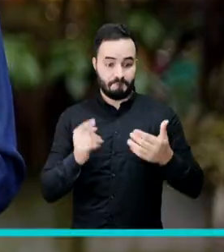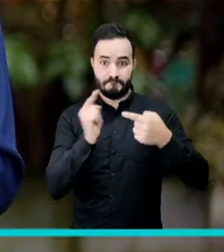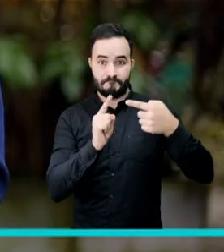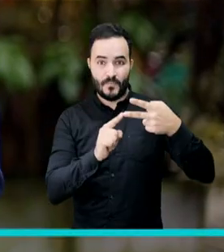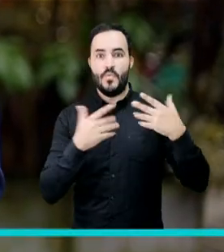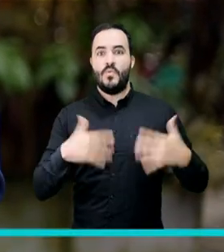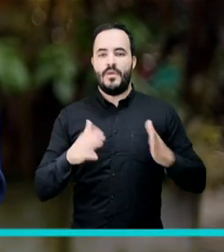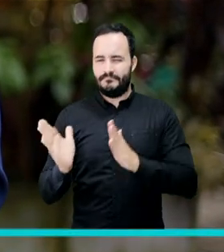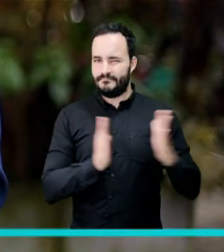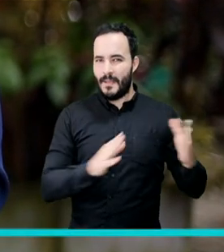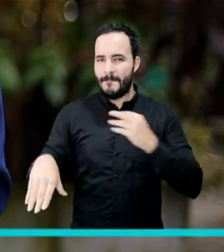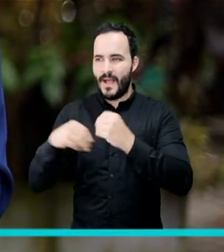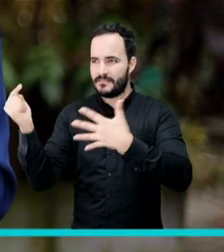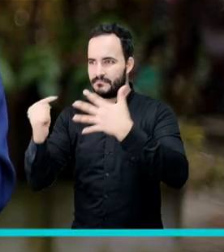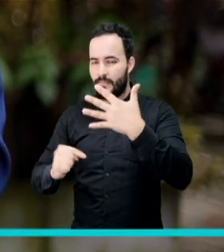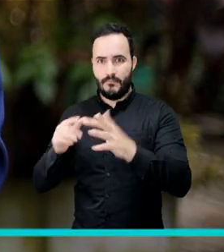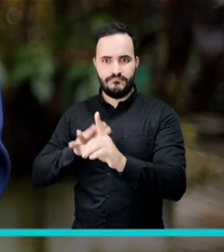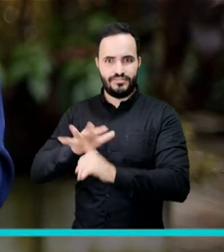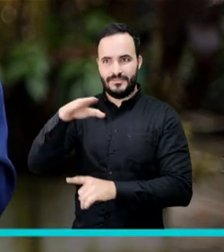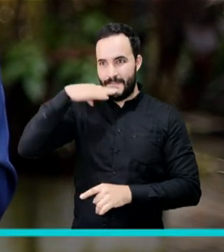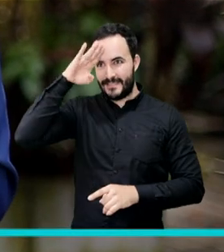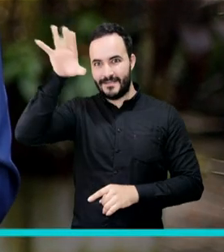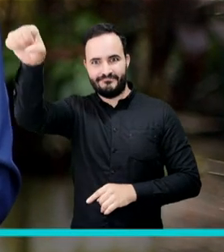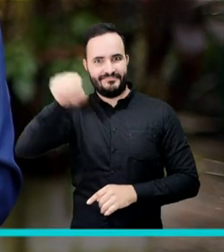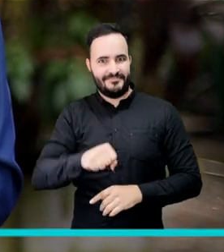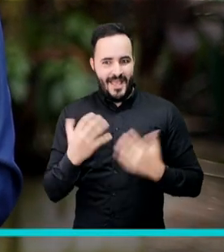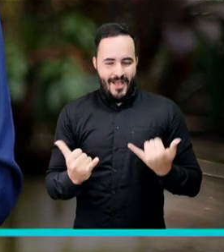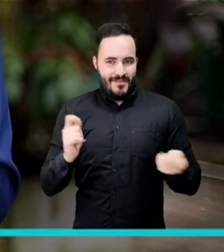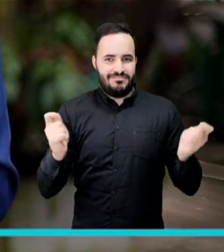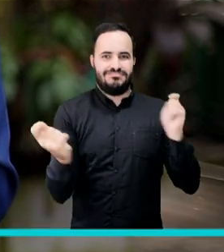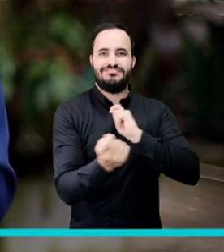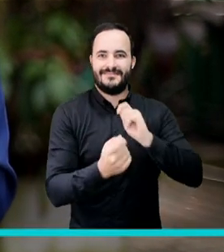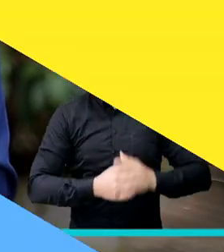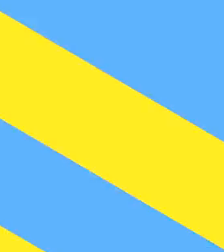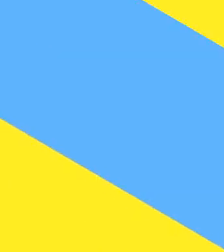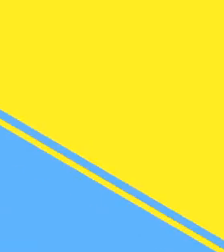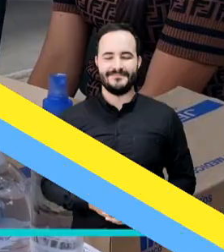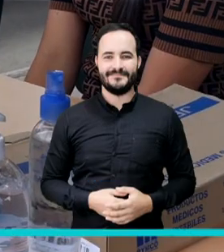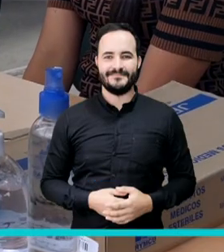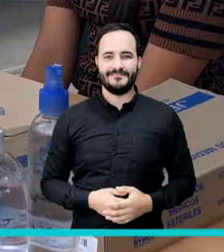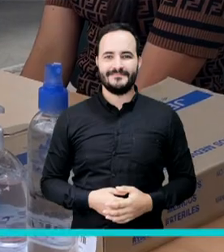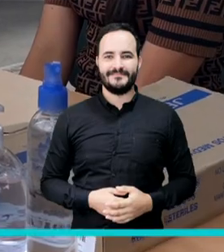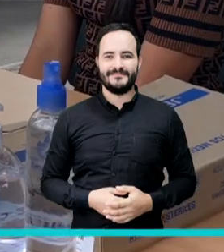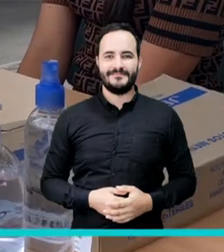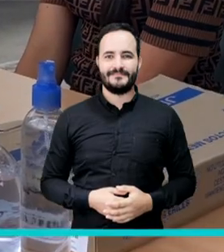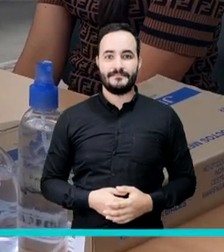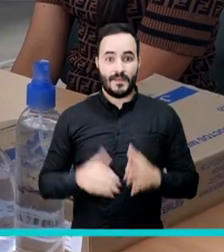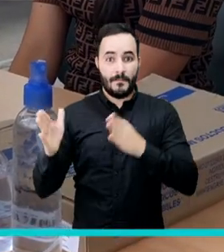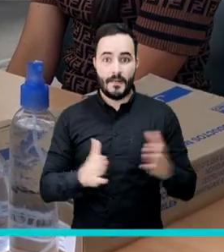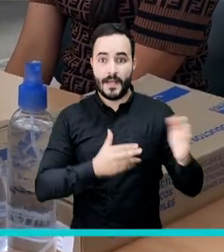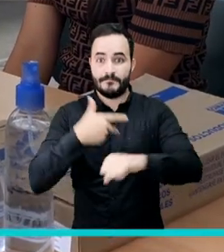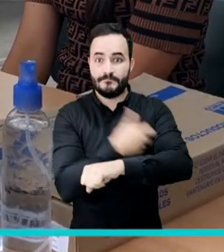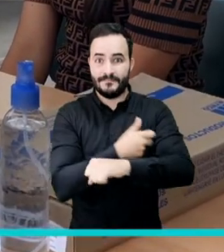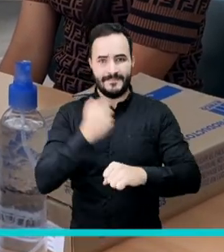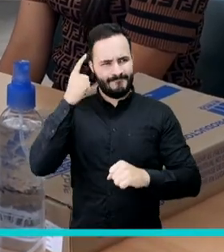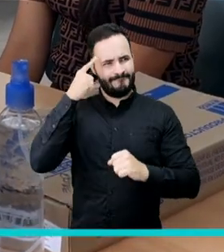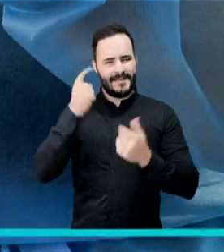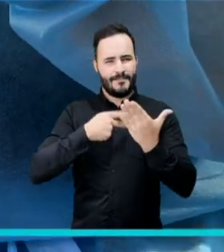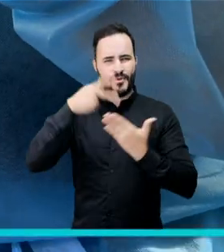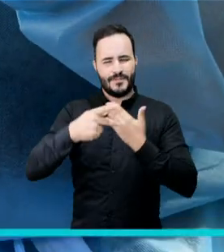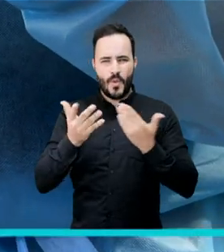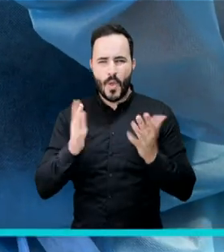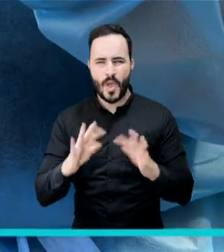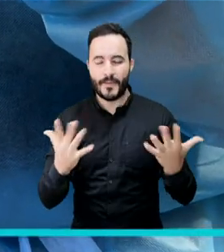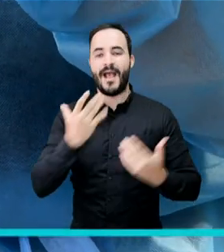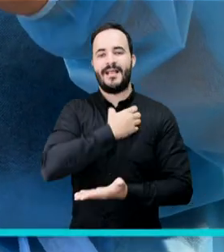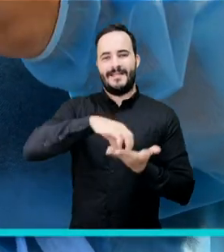Es tiempo de conocer otros hechos que están construyendo nuestra Medellín Futuro. Como una estrategia para avanzar con el plan de